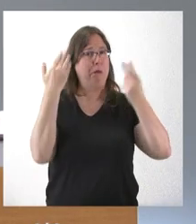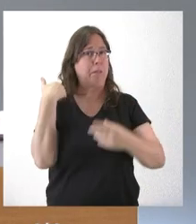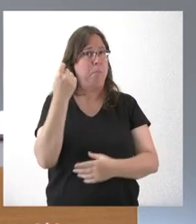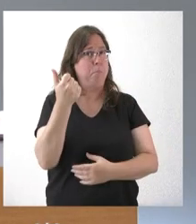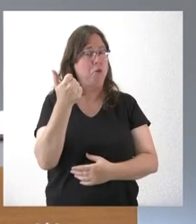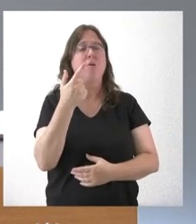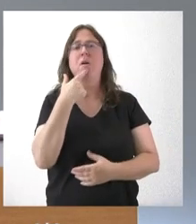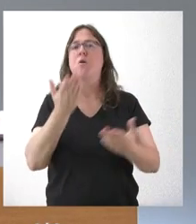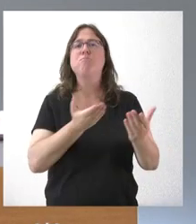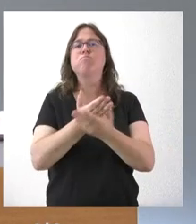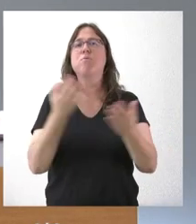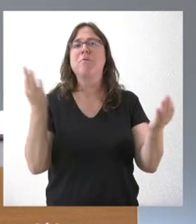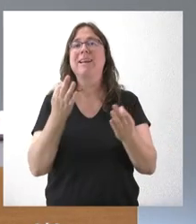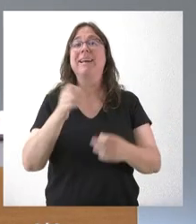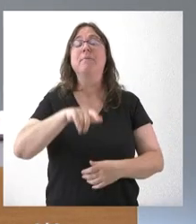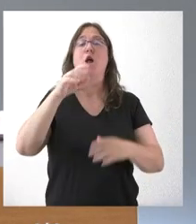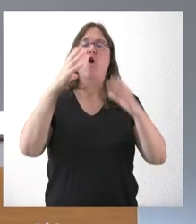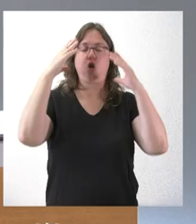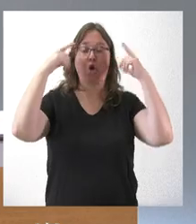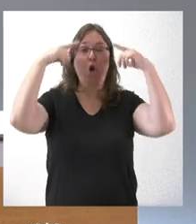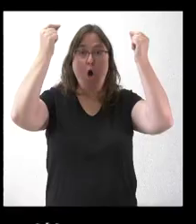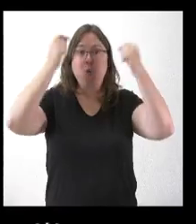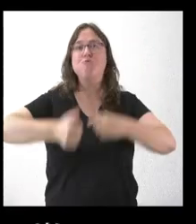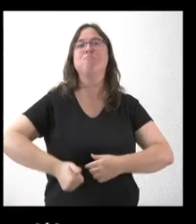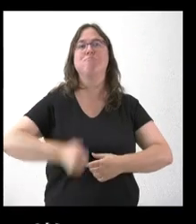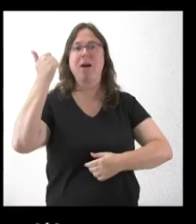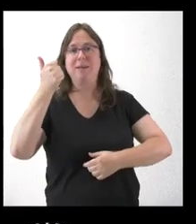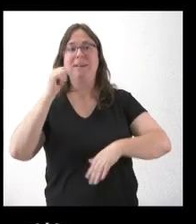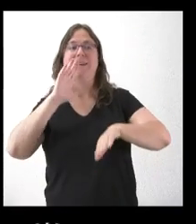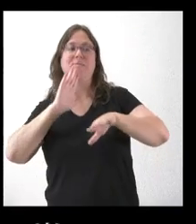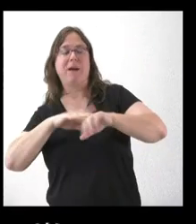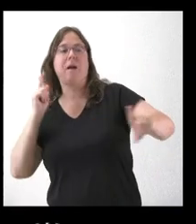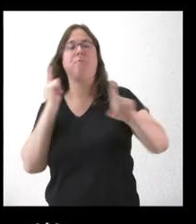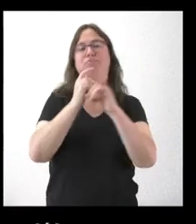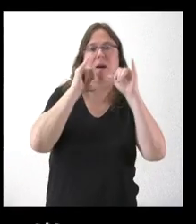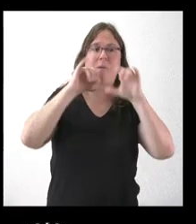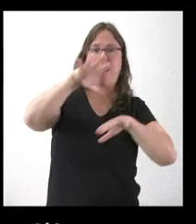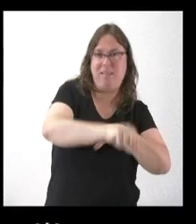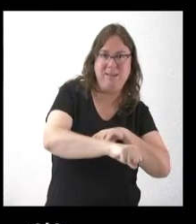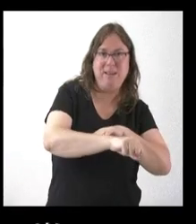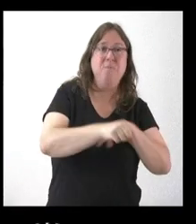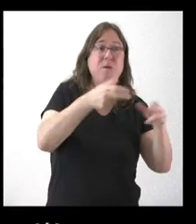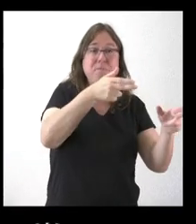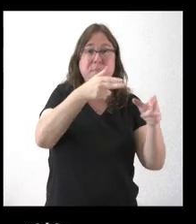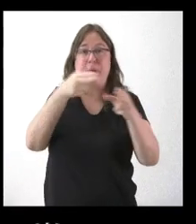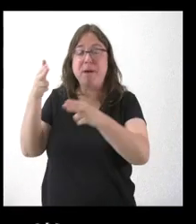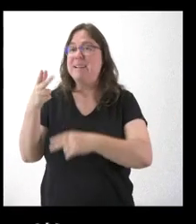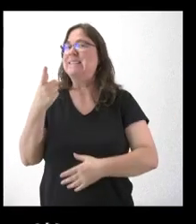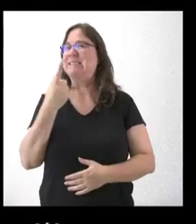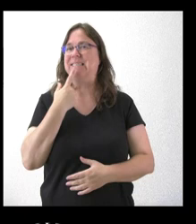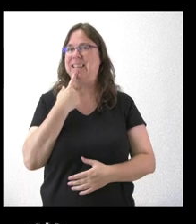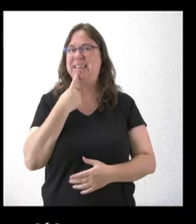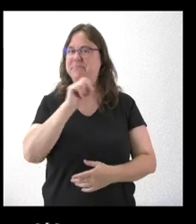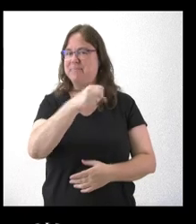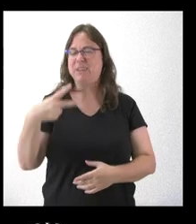ha propuesto aumentar la población de lobos para combatir esta emergencia, ya que en la caza selectiva anuncian que está dando